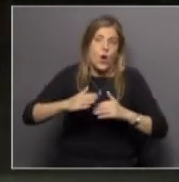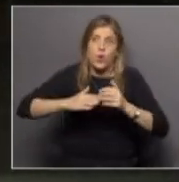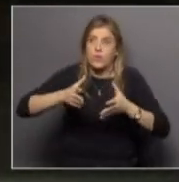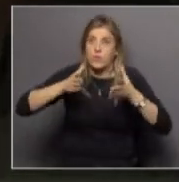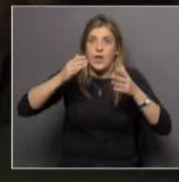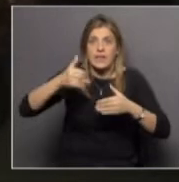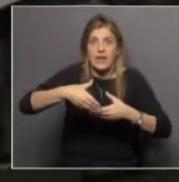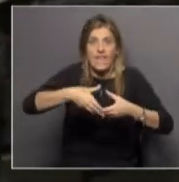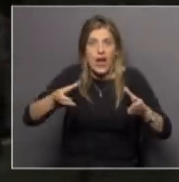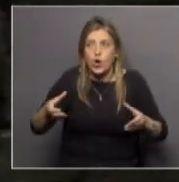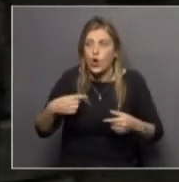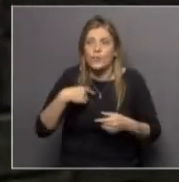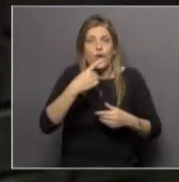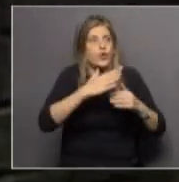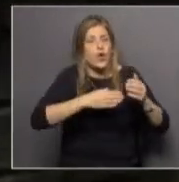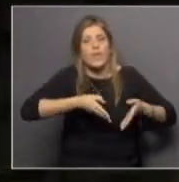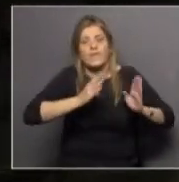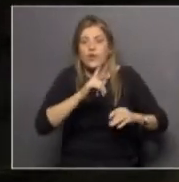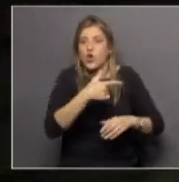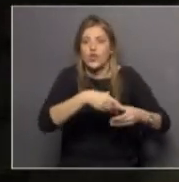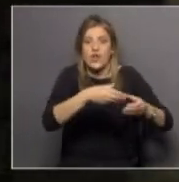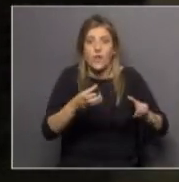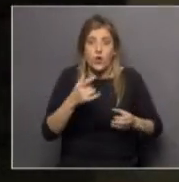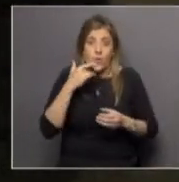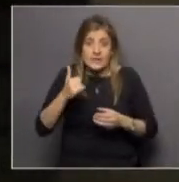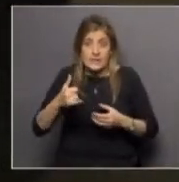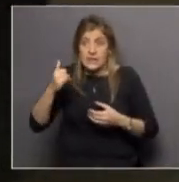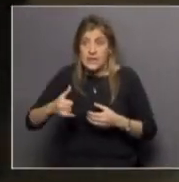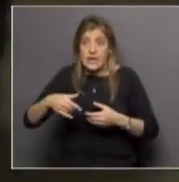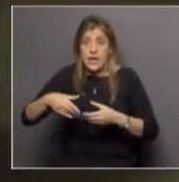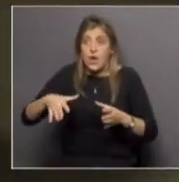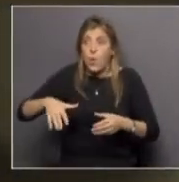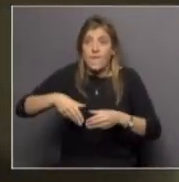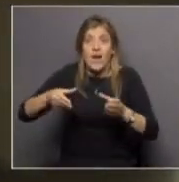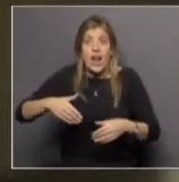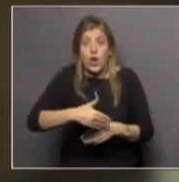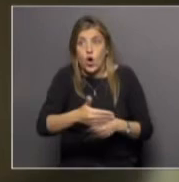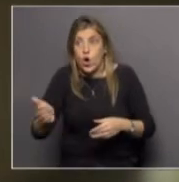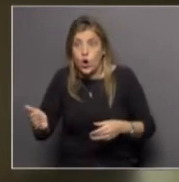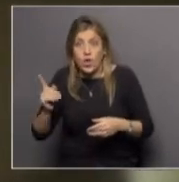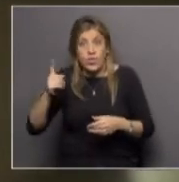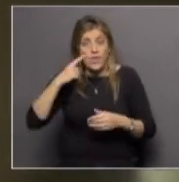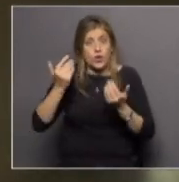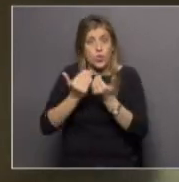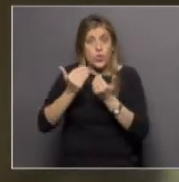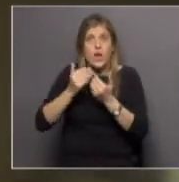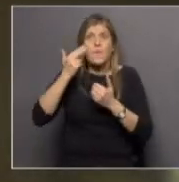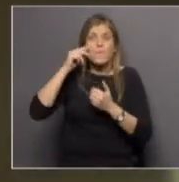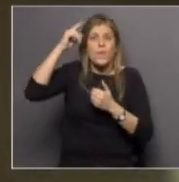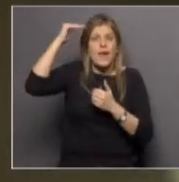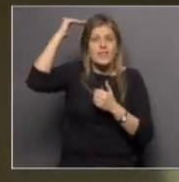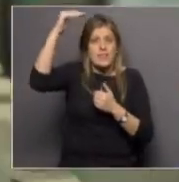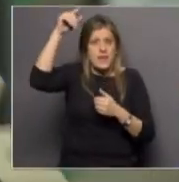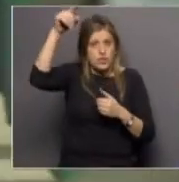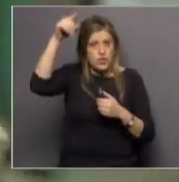la existencia de balcones hace que se tenga que estudiar los problemas que hay en los techos de los balcones o por ejemplo en ciertas ocasiones hay